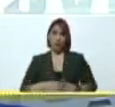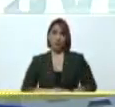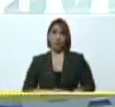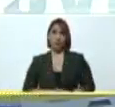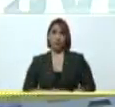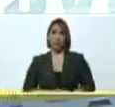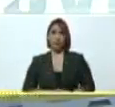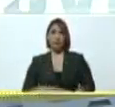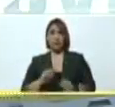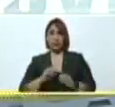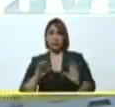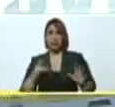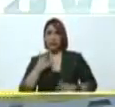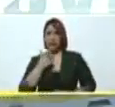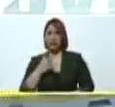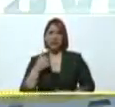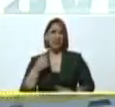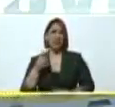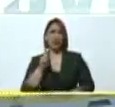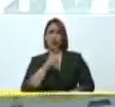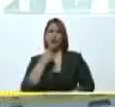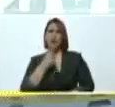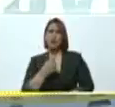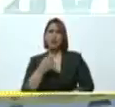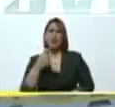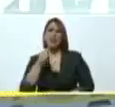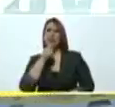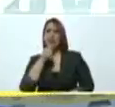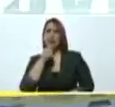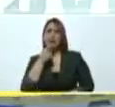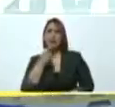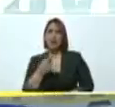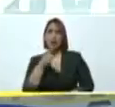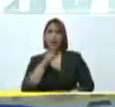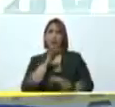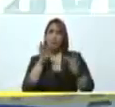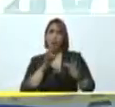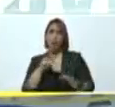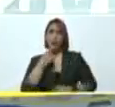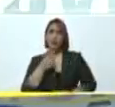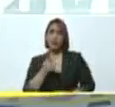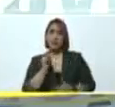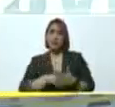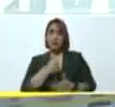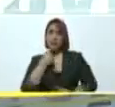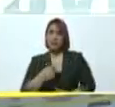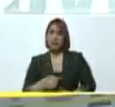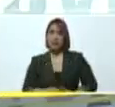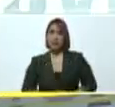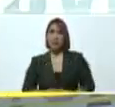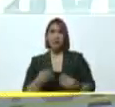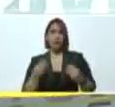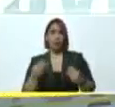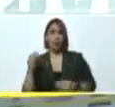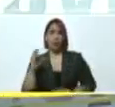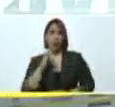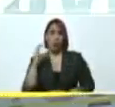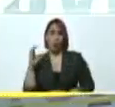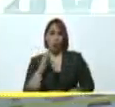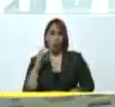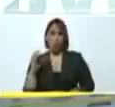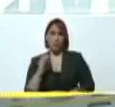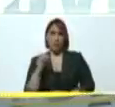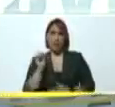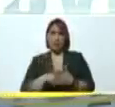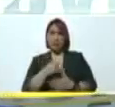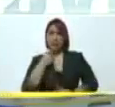claro, Agobian no dice quien se lo dijo, es la forma ellos de decir sin decir, muy a la colombiana, sin decir, digo